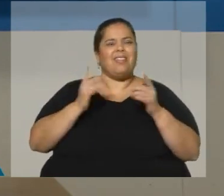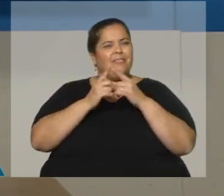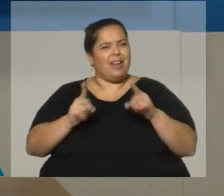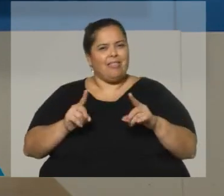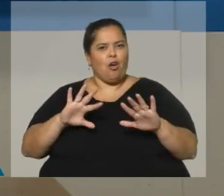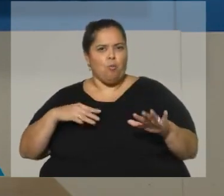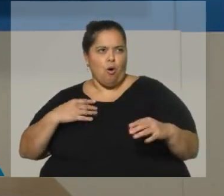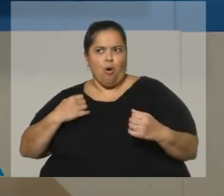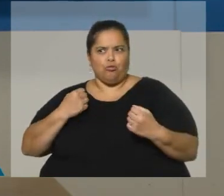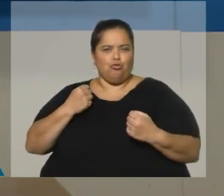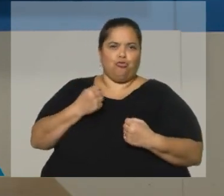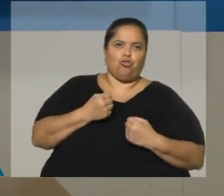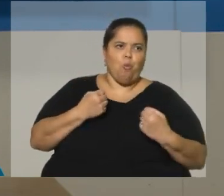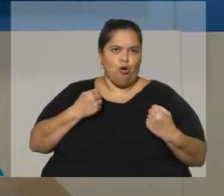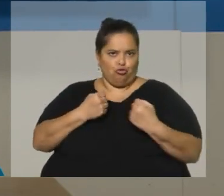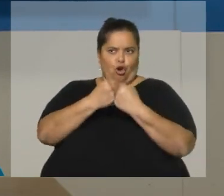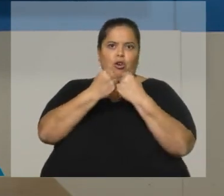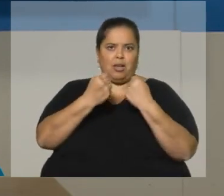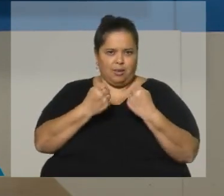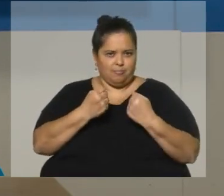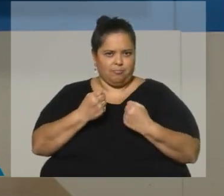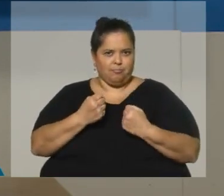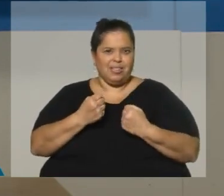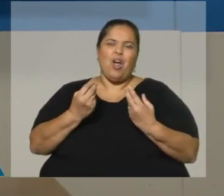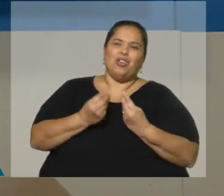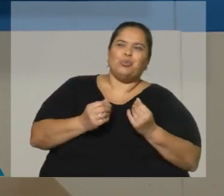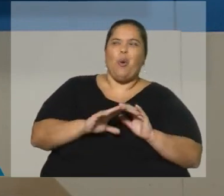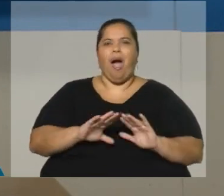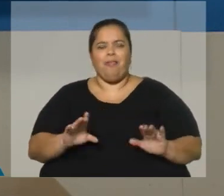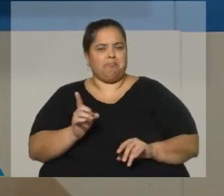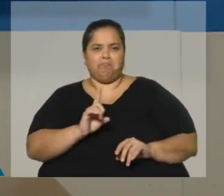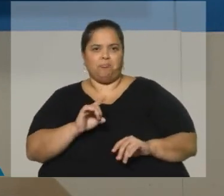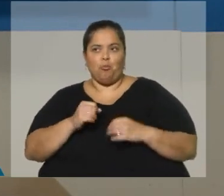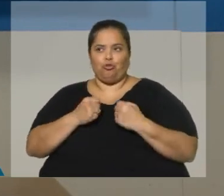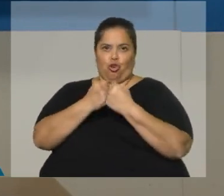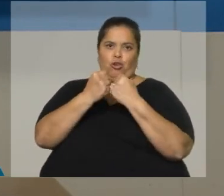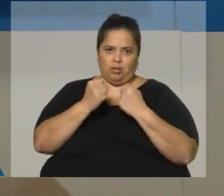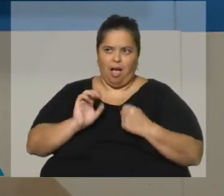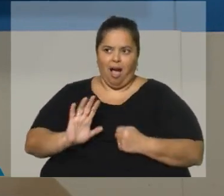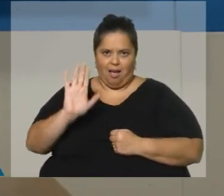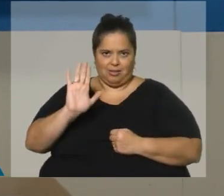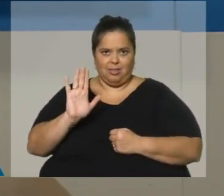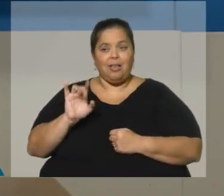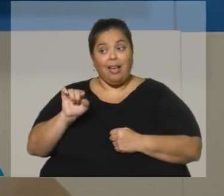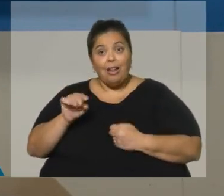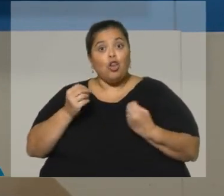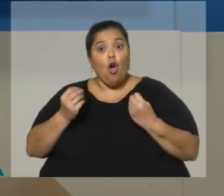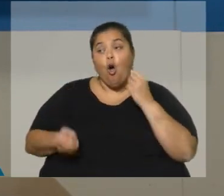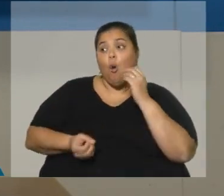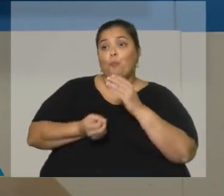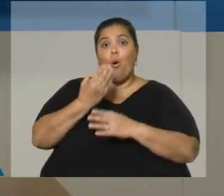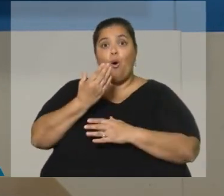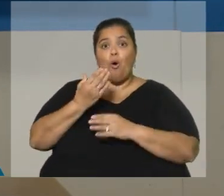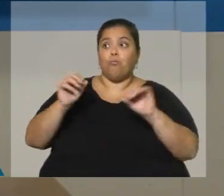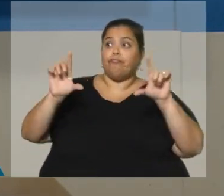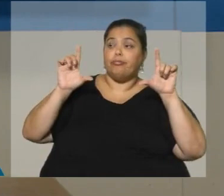de choque, ese estilo que lo llevó al lugar donde ocupa. No debemos olvidar cómo se construye la imagen de Manini